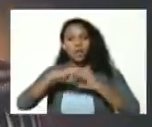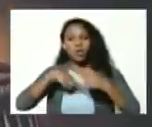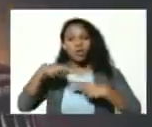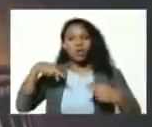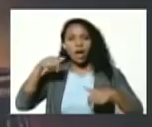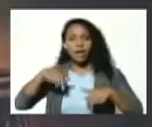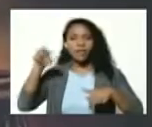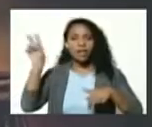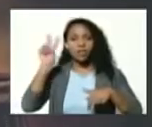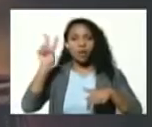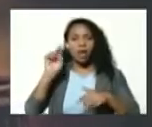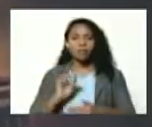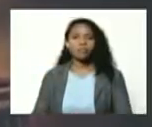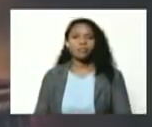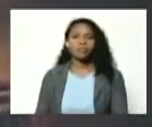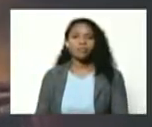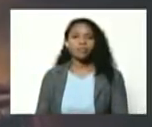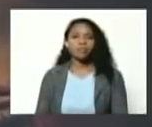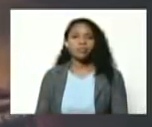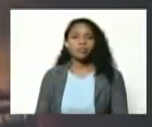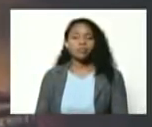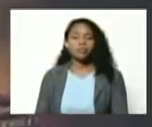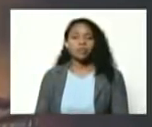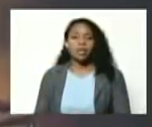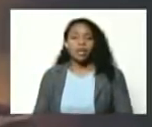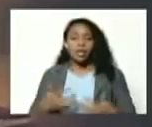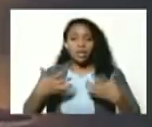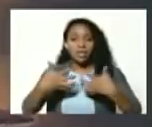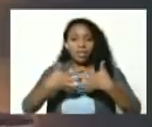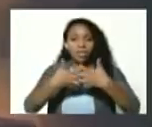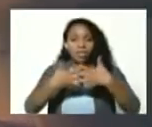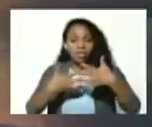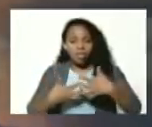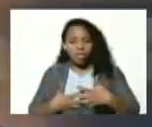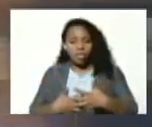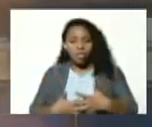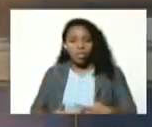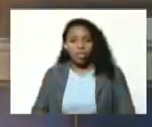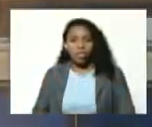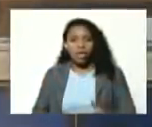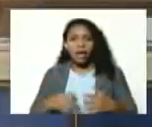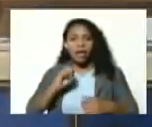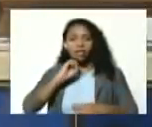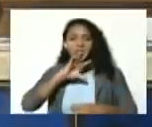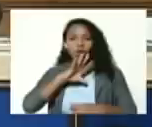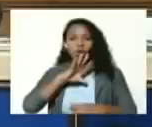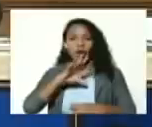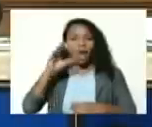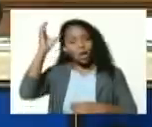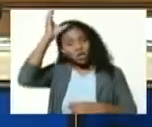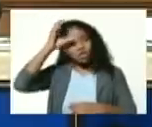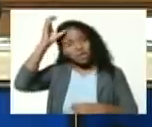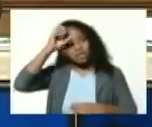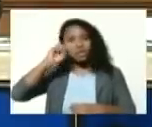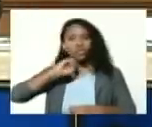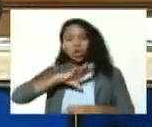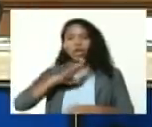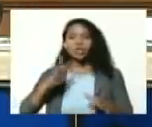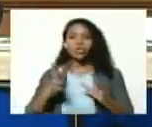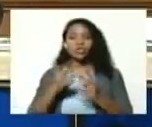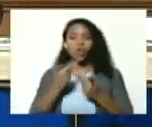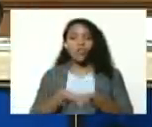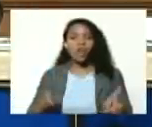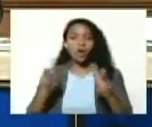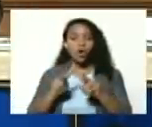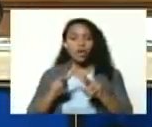Venezuela y la columna vertebral de esa revolución es la historia es la conciencia histórica son los valores